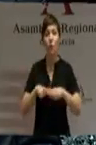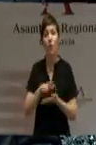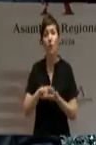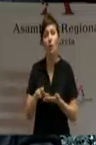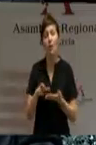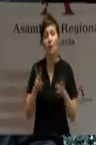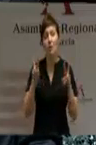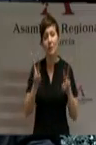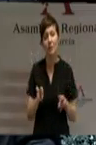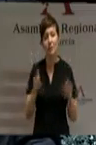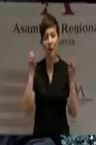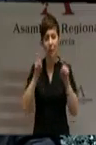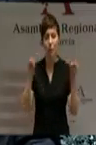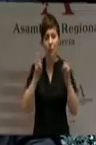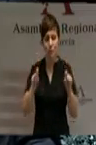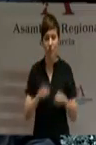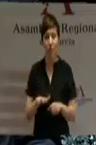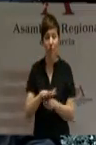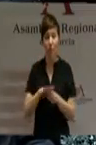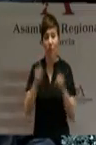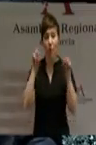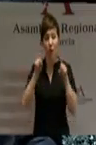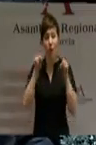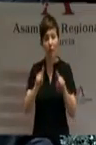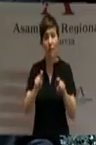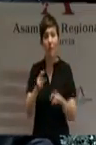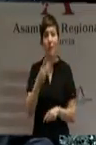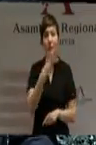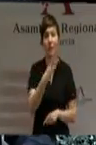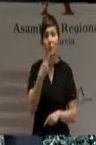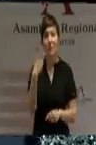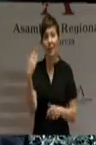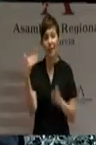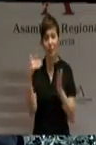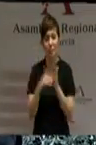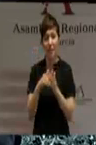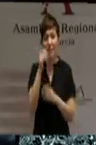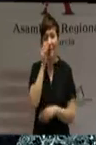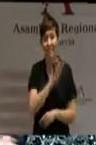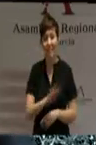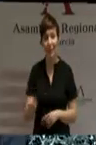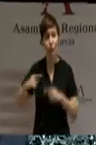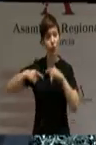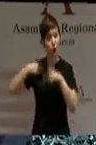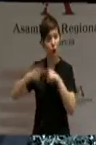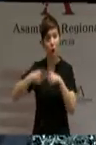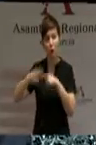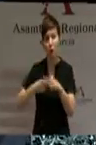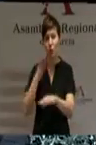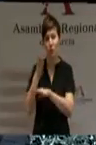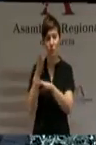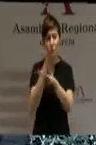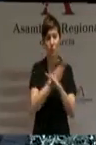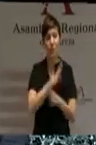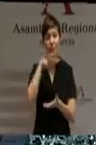en la que cada día 325.000 niños acuden a uno de los 800 centros